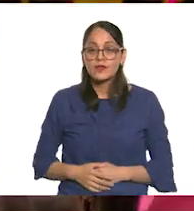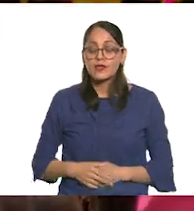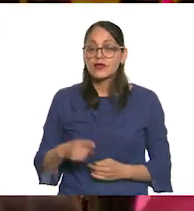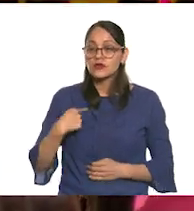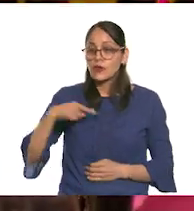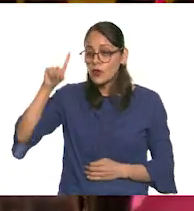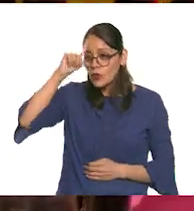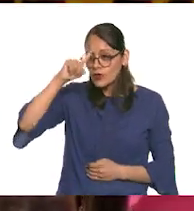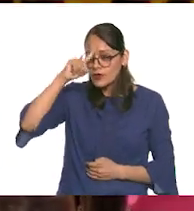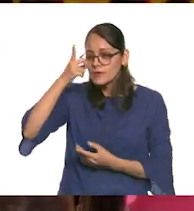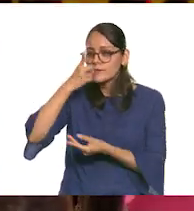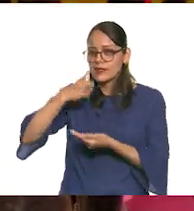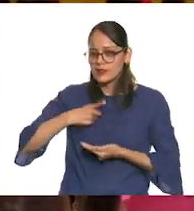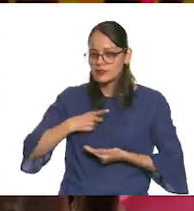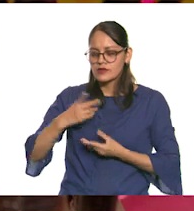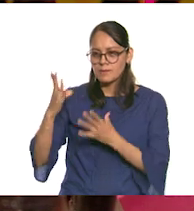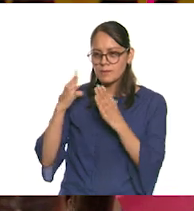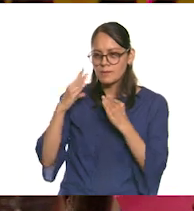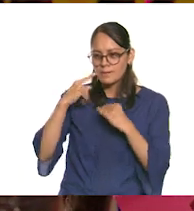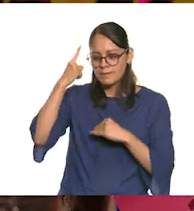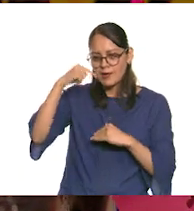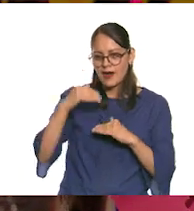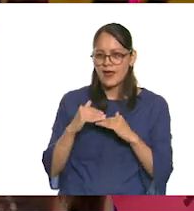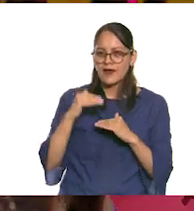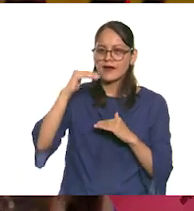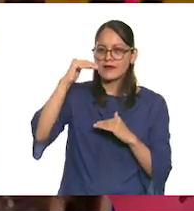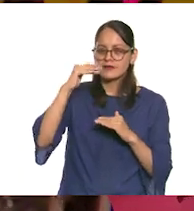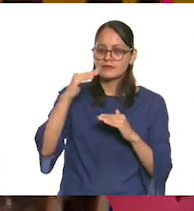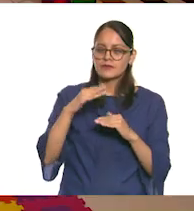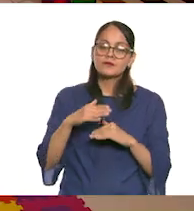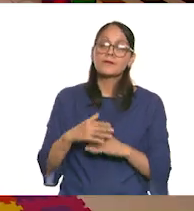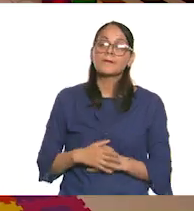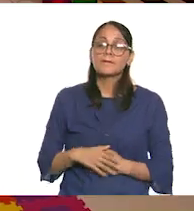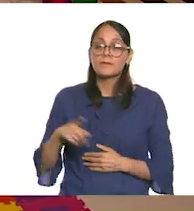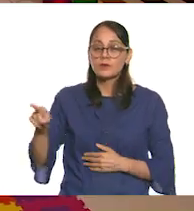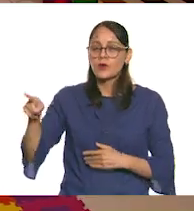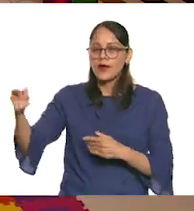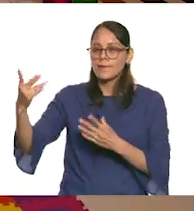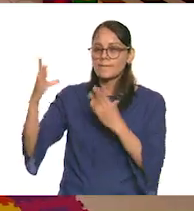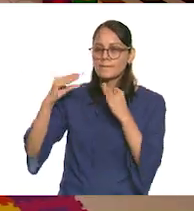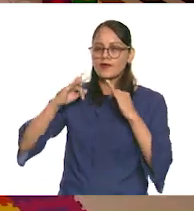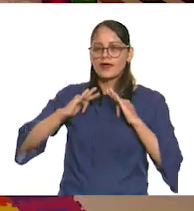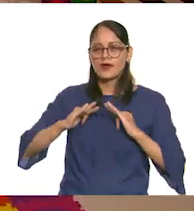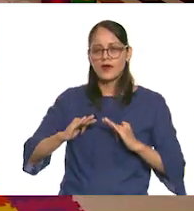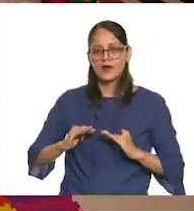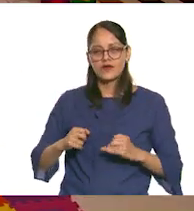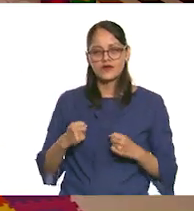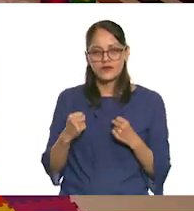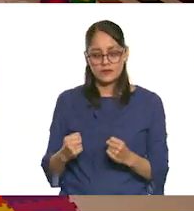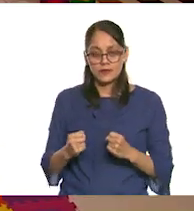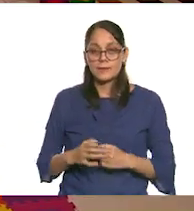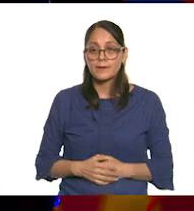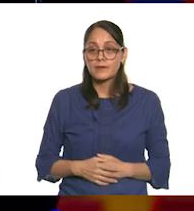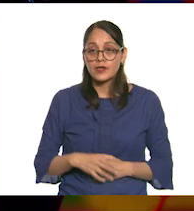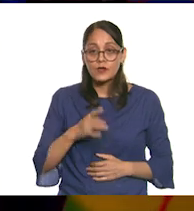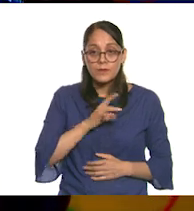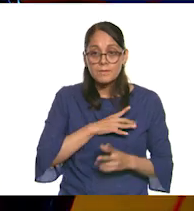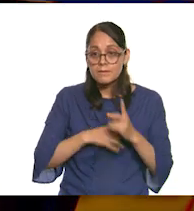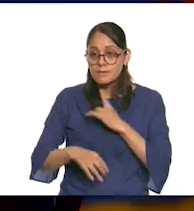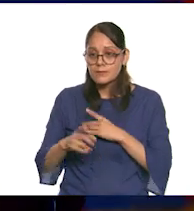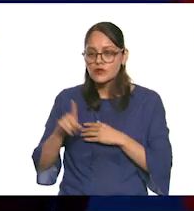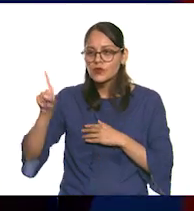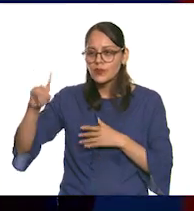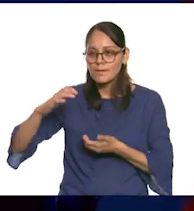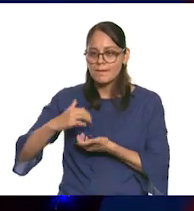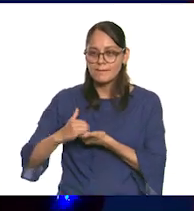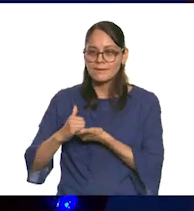los cimientos de mi crecimiento. Eres mi tranquilidad y mi fuerza a cada momento. Cuando tengo miedo, tomas mi